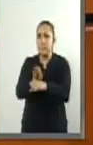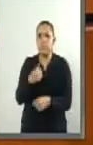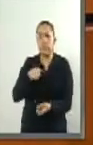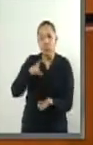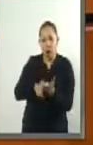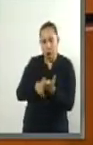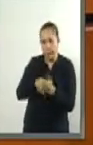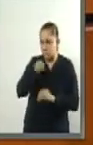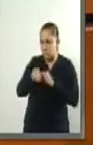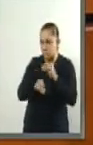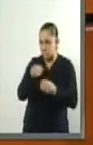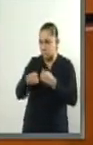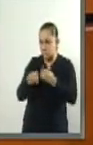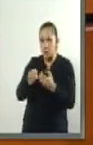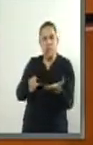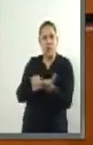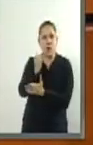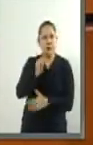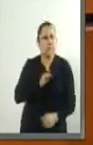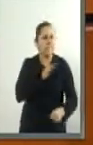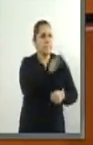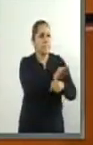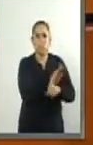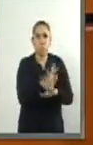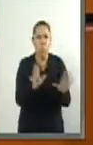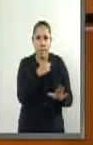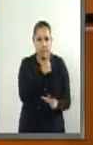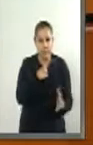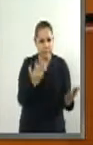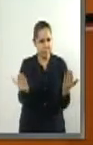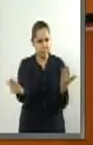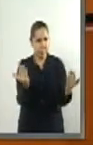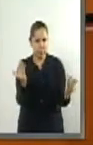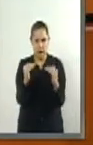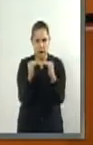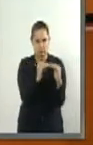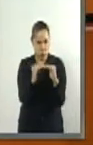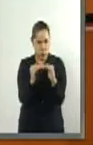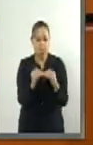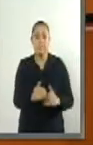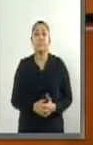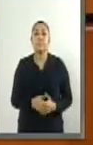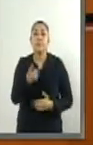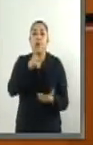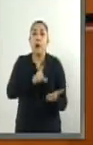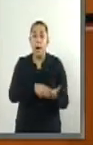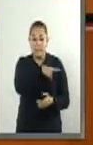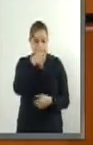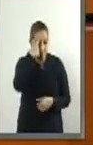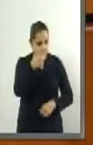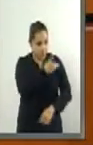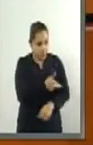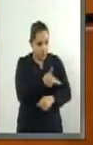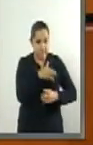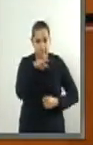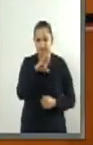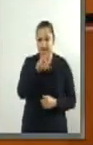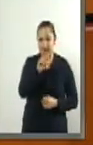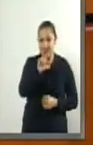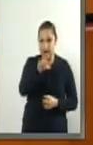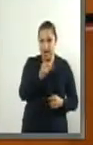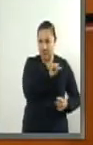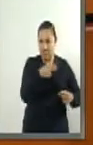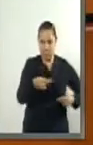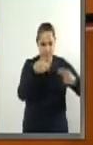en lo relativo a la controversia de carácter mercantil el código de comercio fija los preceptos